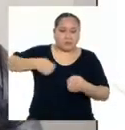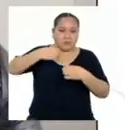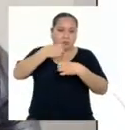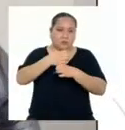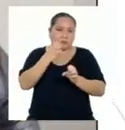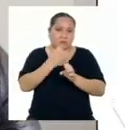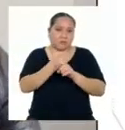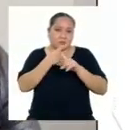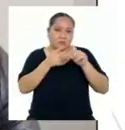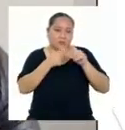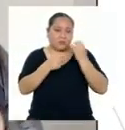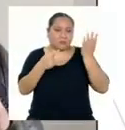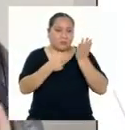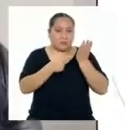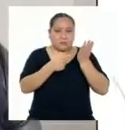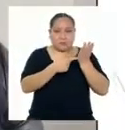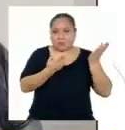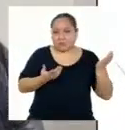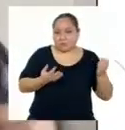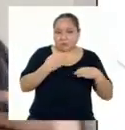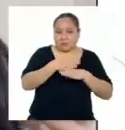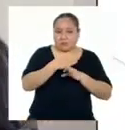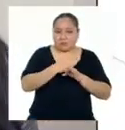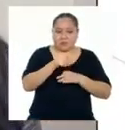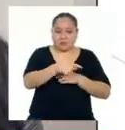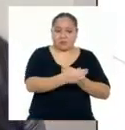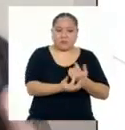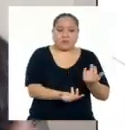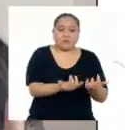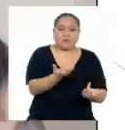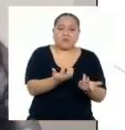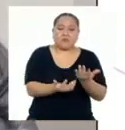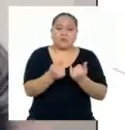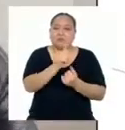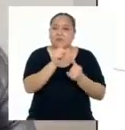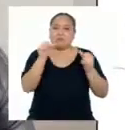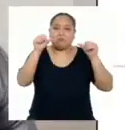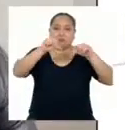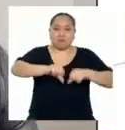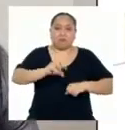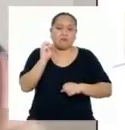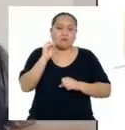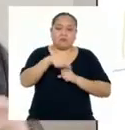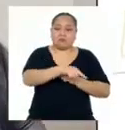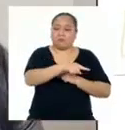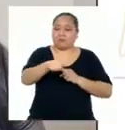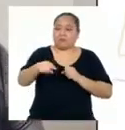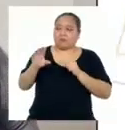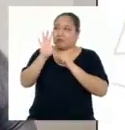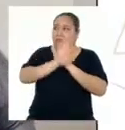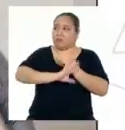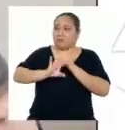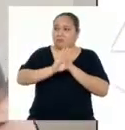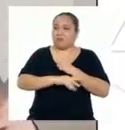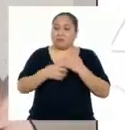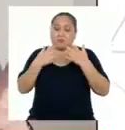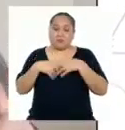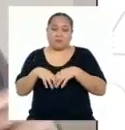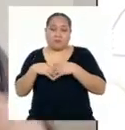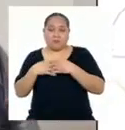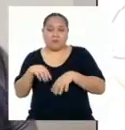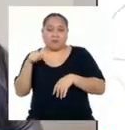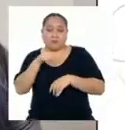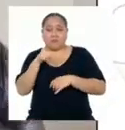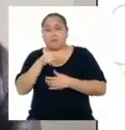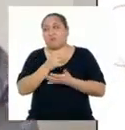crear distintas técnicas que ayuden que los cultivos no se echen a perder O que esos estén protegidos En cambio, en la industria podría